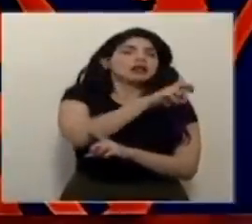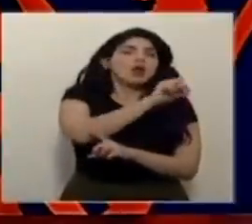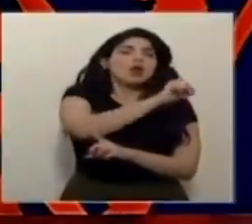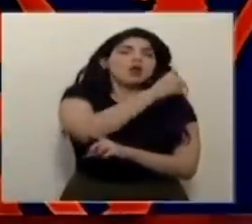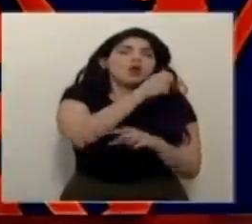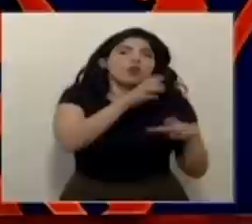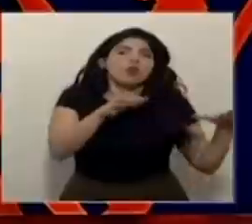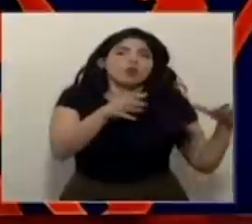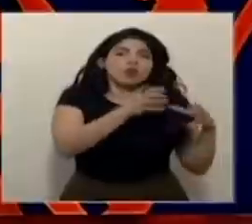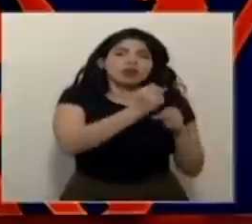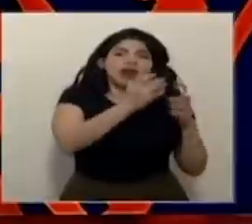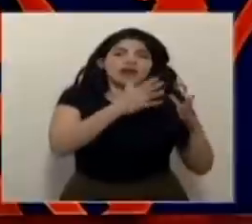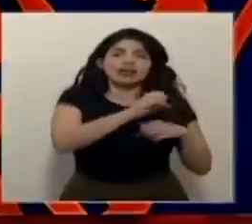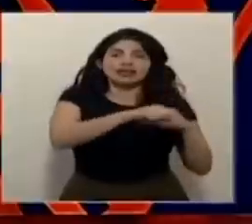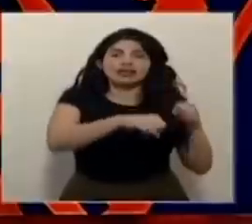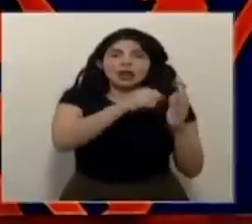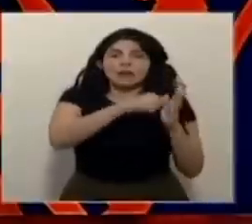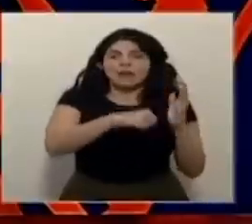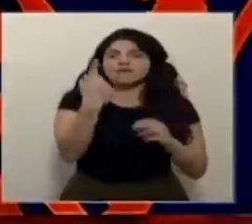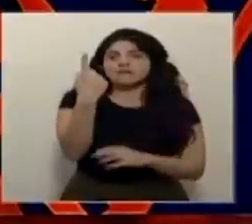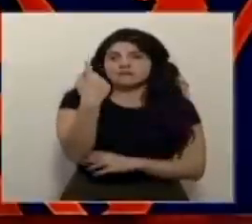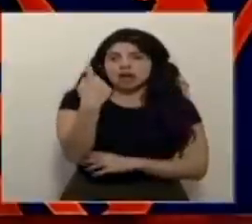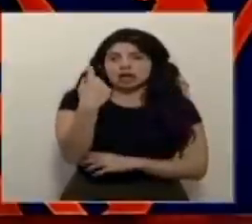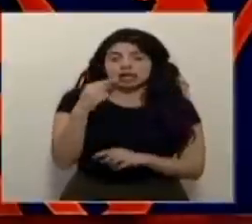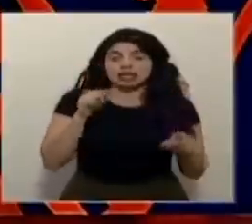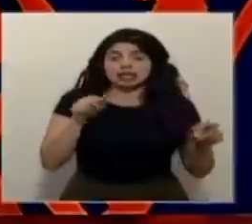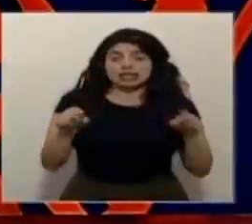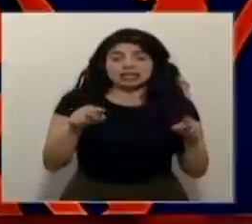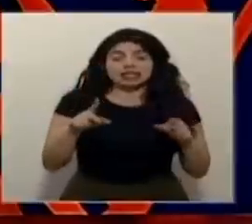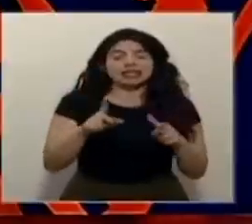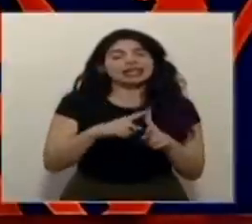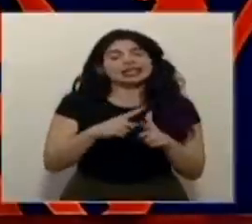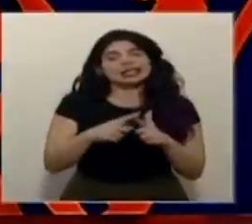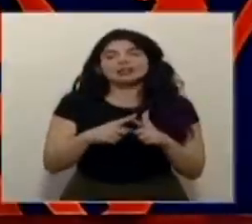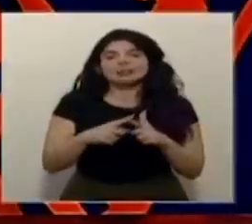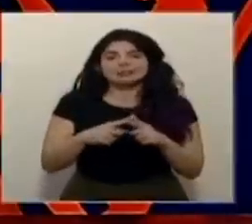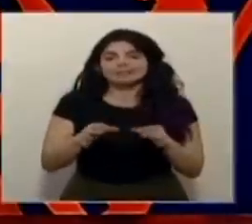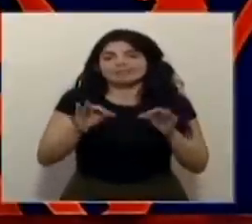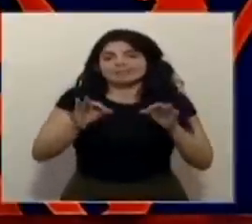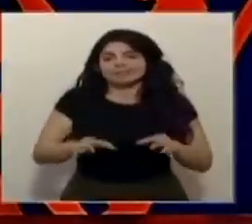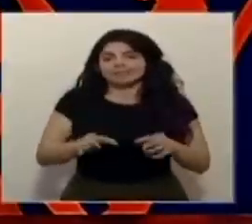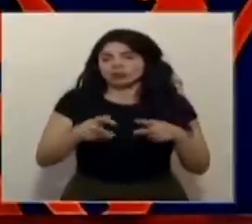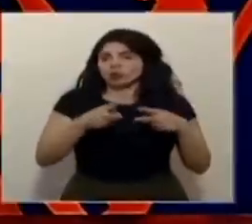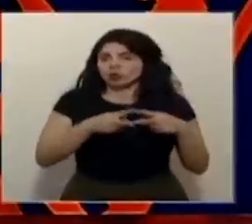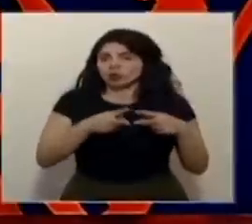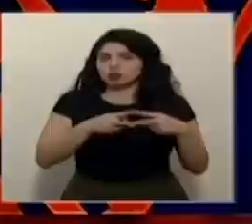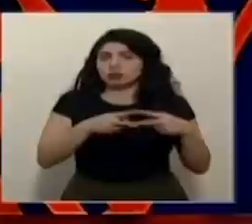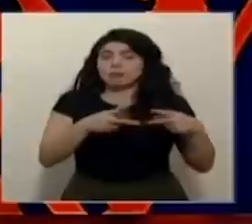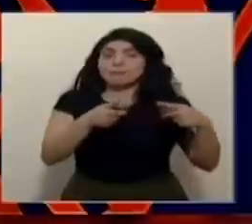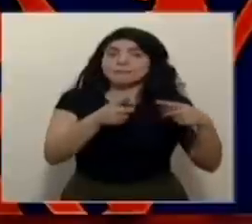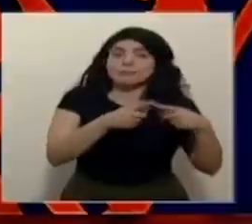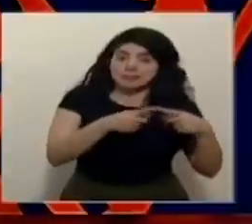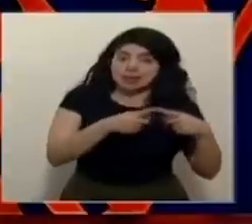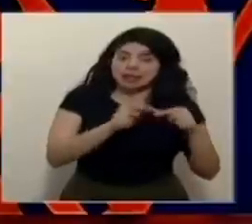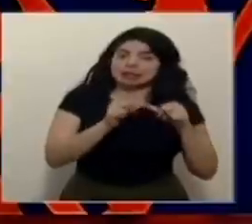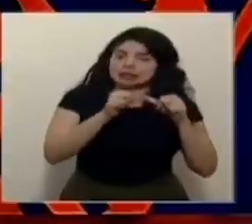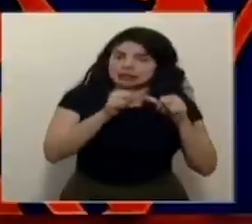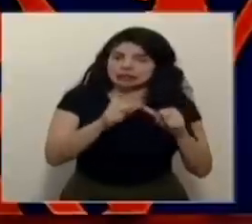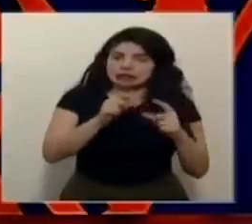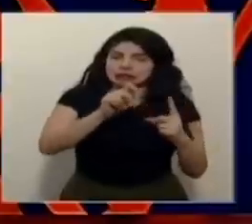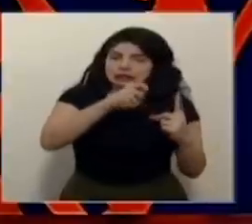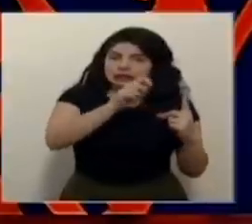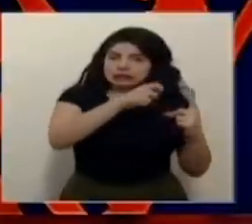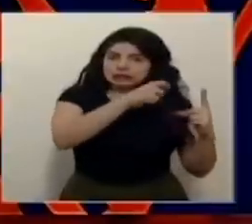porcentaje de funcionarios de sala de operaciones. Ante esto, se tomaron dos decisiones. Primero, completar el tamizaje con todos los